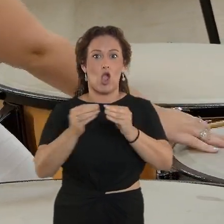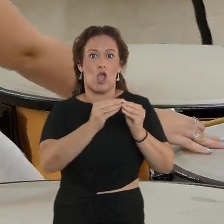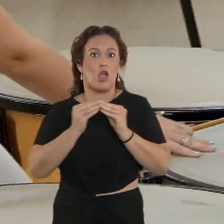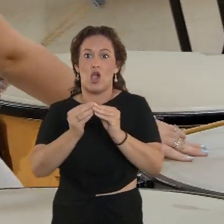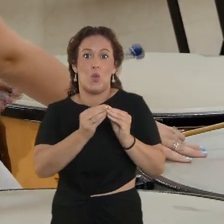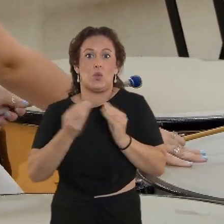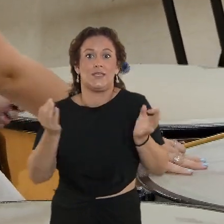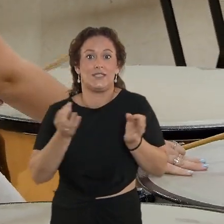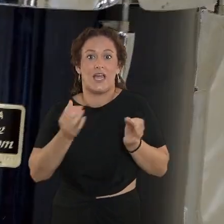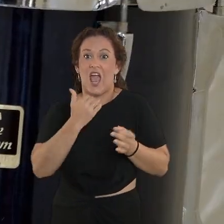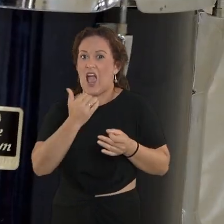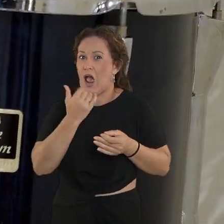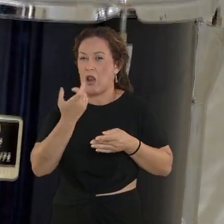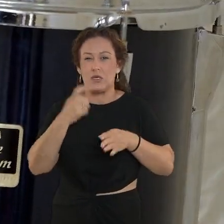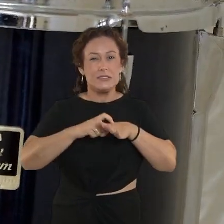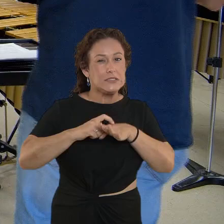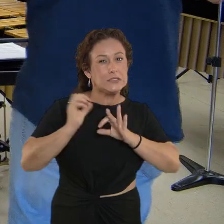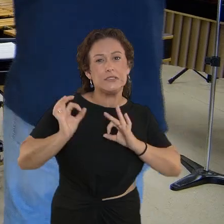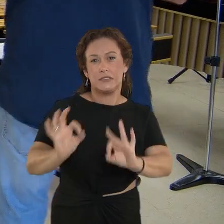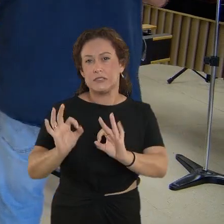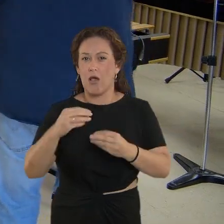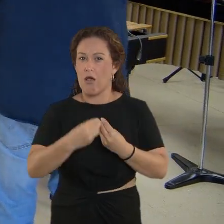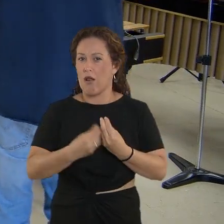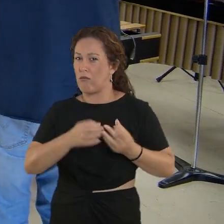algo muy, muy, muy canario.